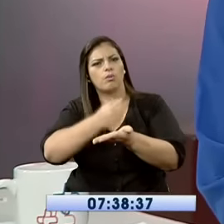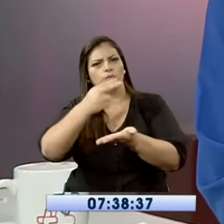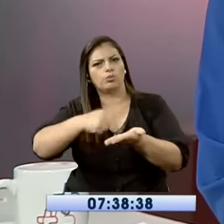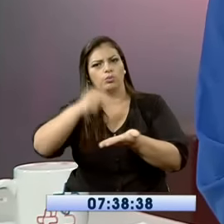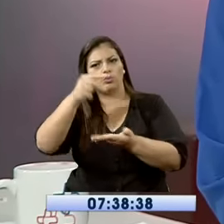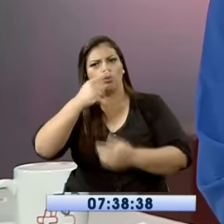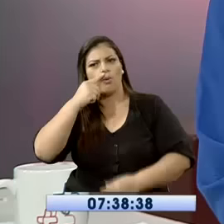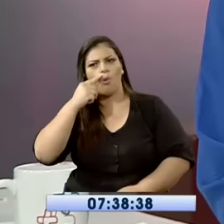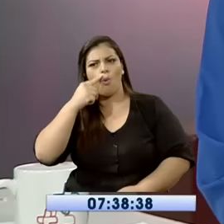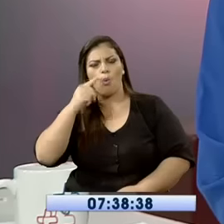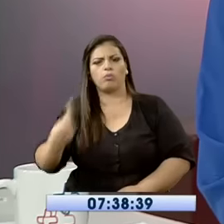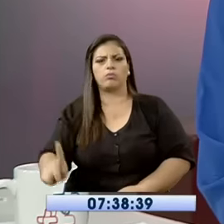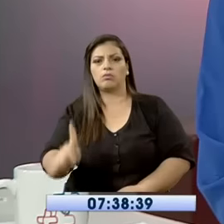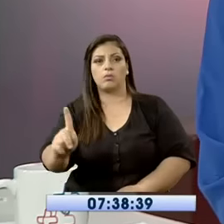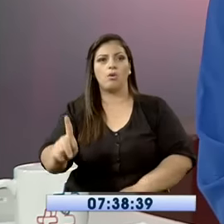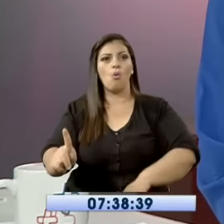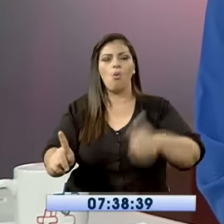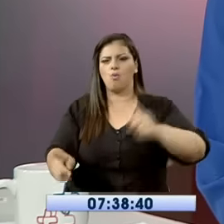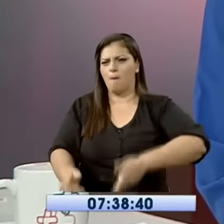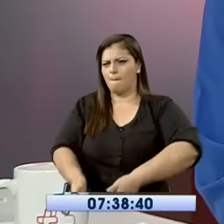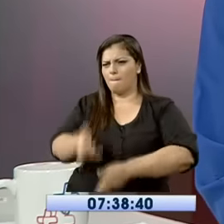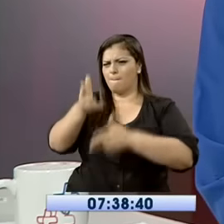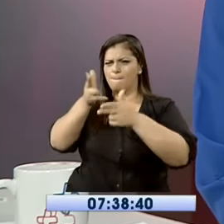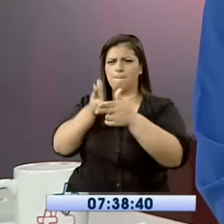familiares de la víctima claman justicia.